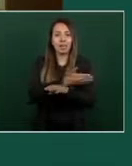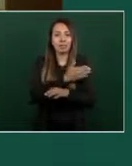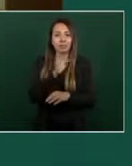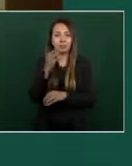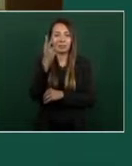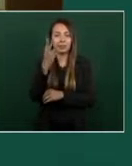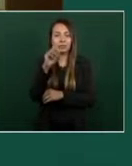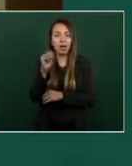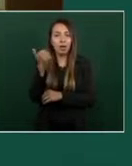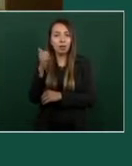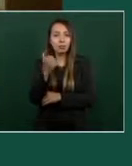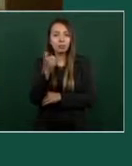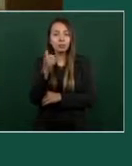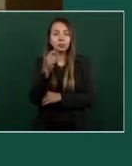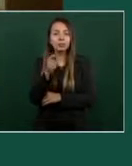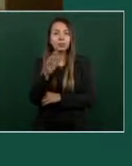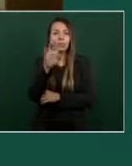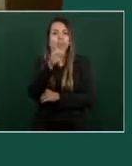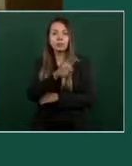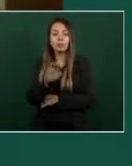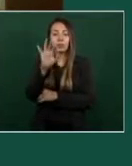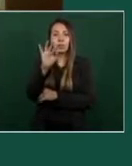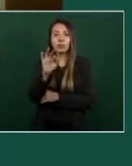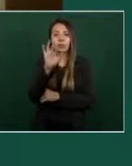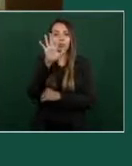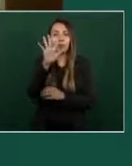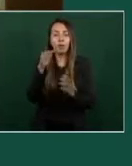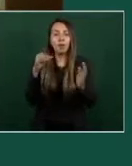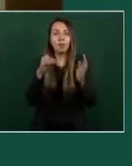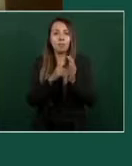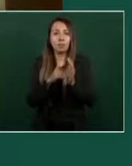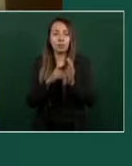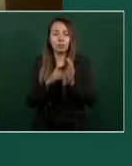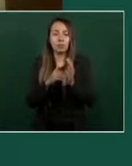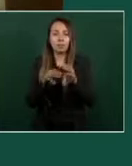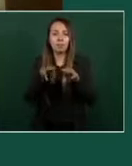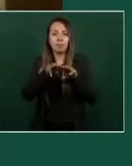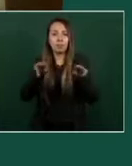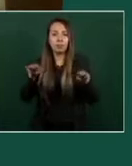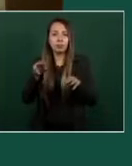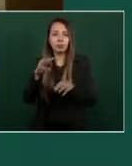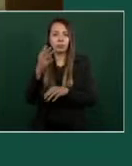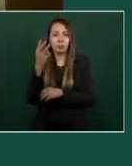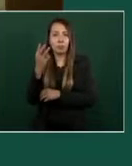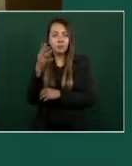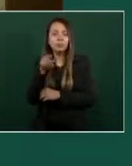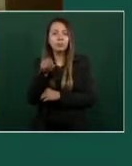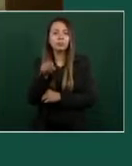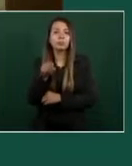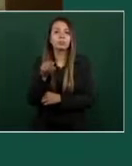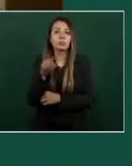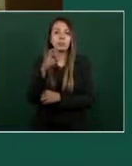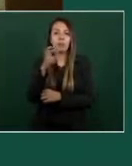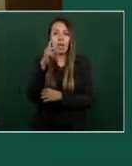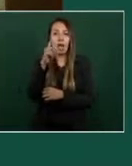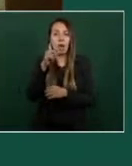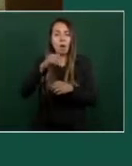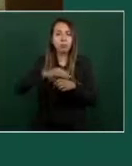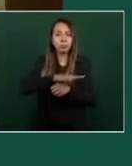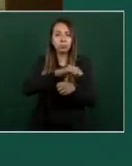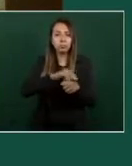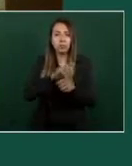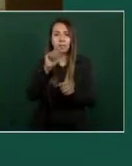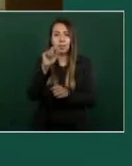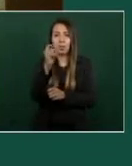es de 445 mil metros cúbicos, el volumen de agua desfogado en las últimas 24 horas